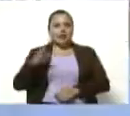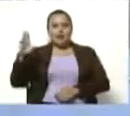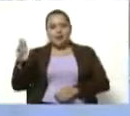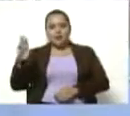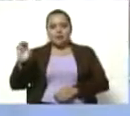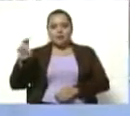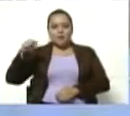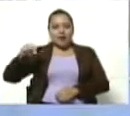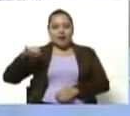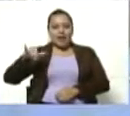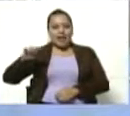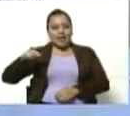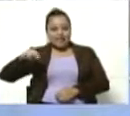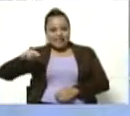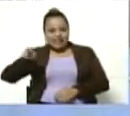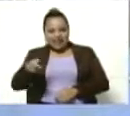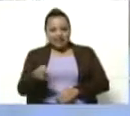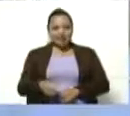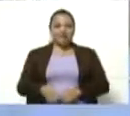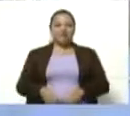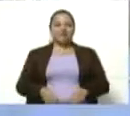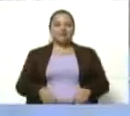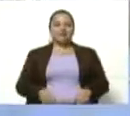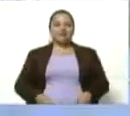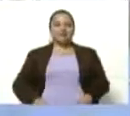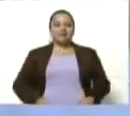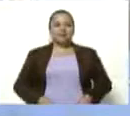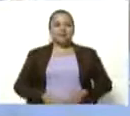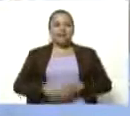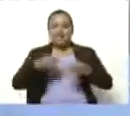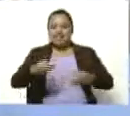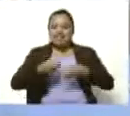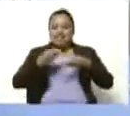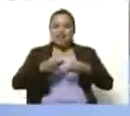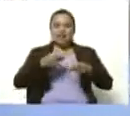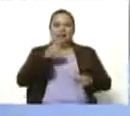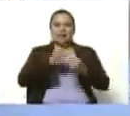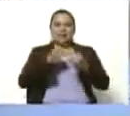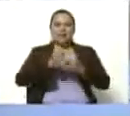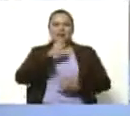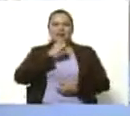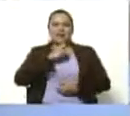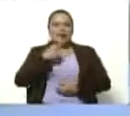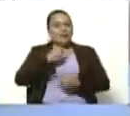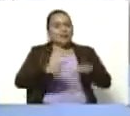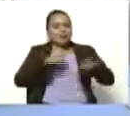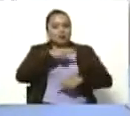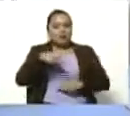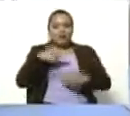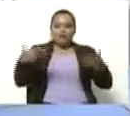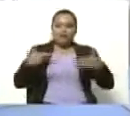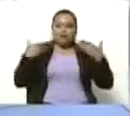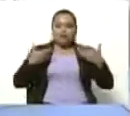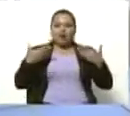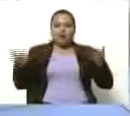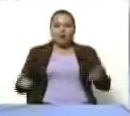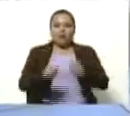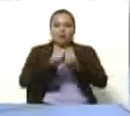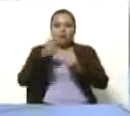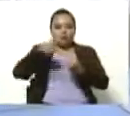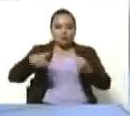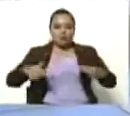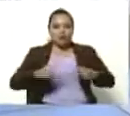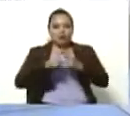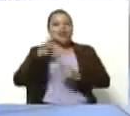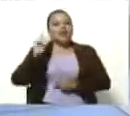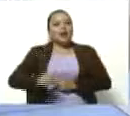Muy bien, mire, es que esto es un tema. Siempre el apellido ha sido un tema con la viceministra, pero nosotros muy contentos de que nos acompañe acá en nuestro punto de encuentro, sobre todo con estos